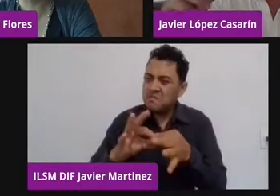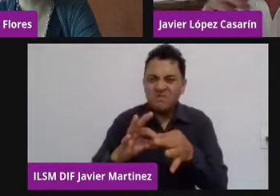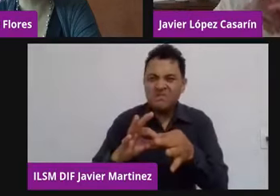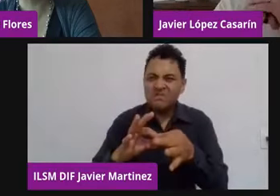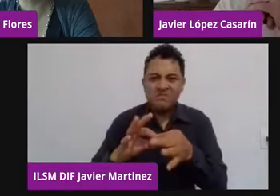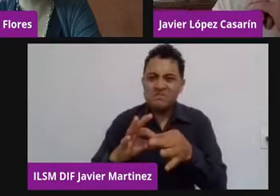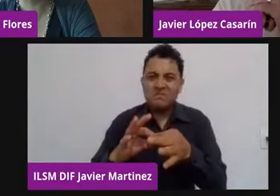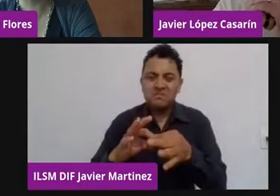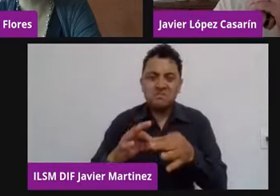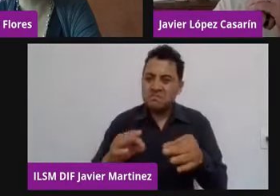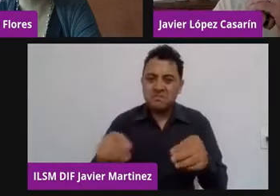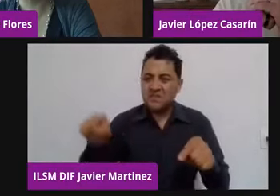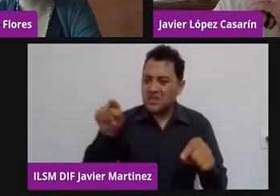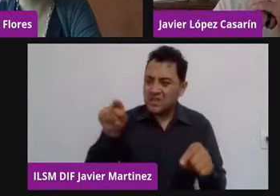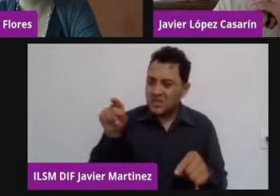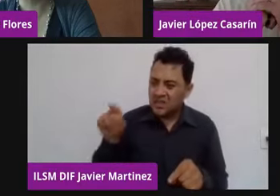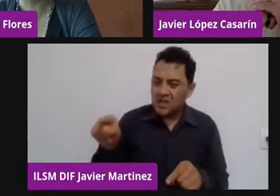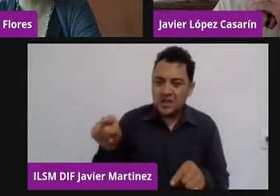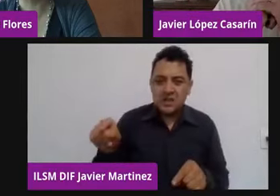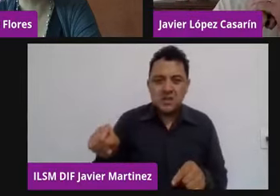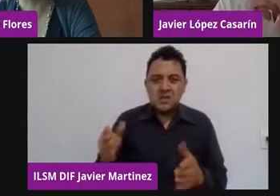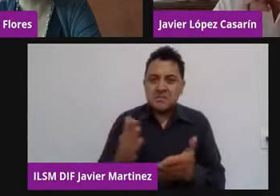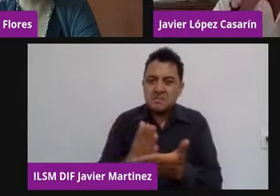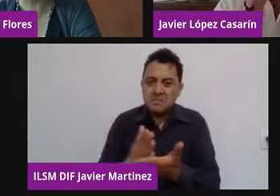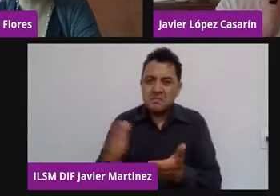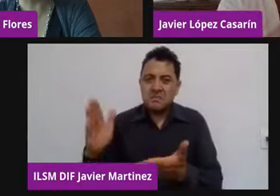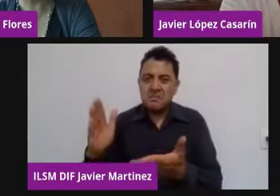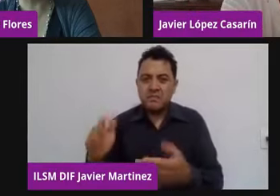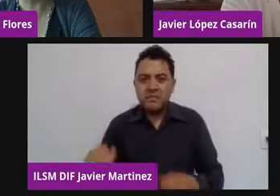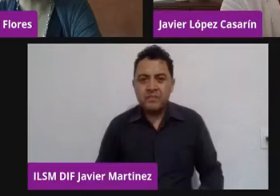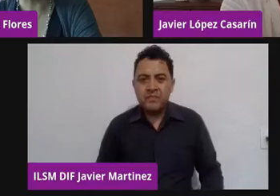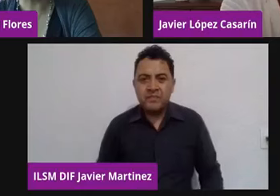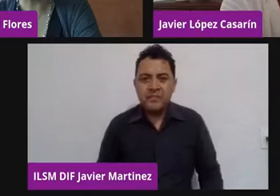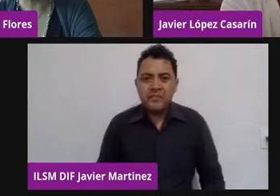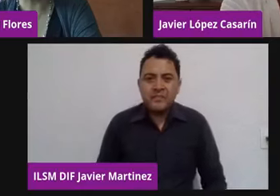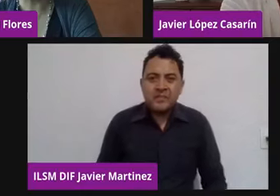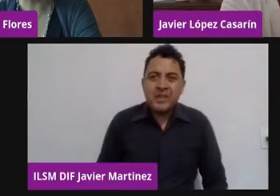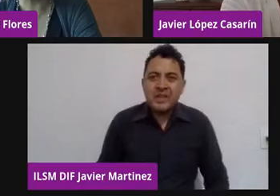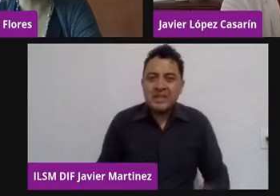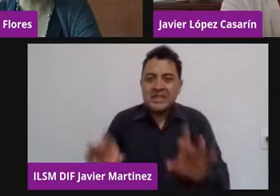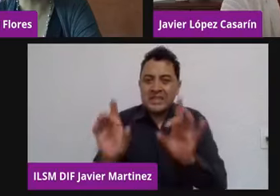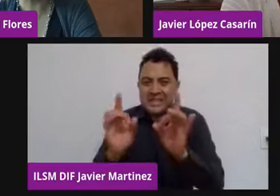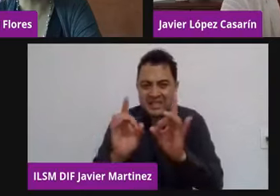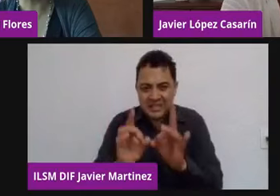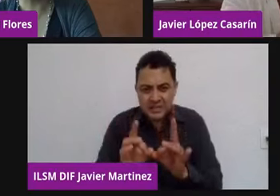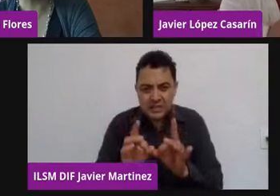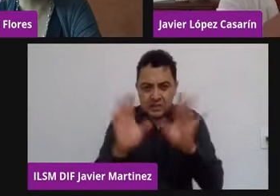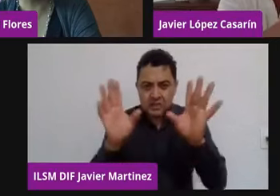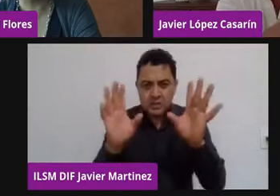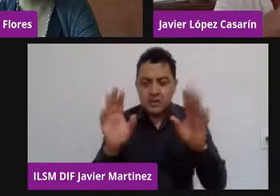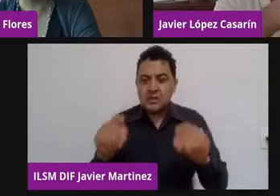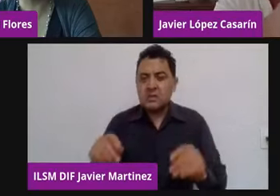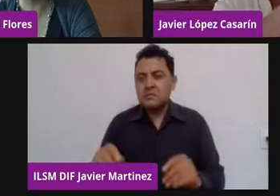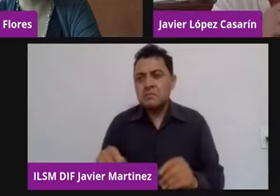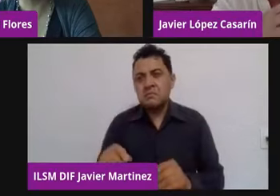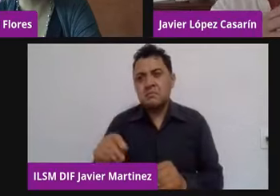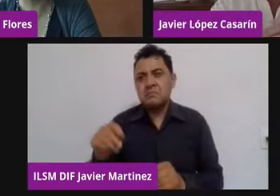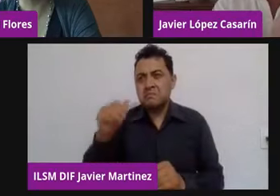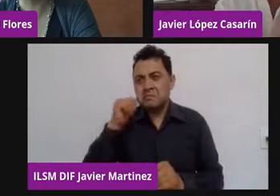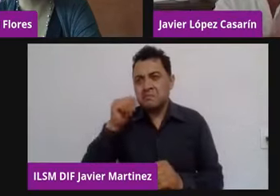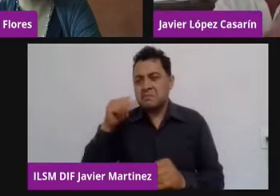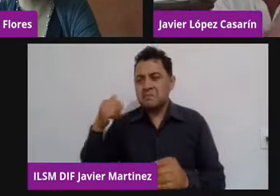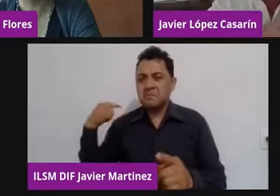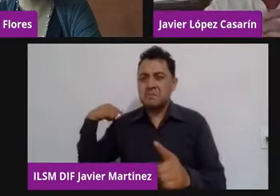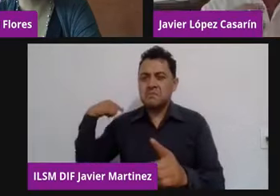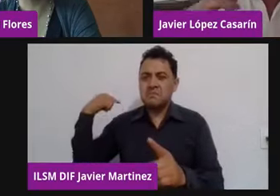participaban de lo que esto arrojara. Entonces, de repente, eso es a lo que estábamos acostumbrados. Fue cambiando,